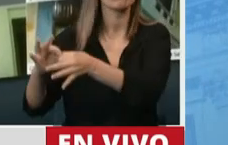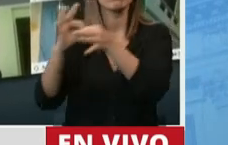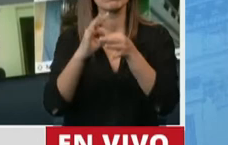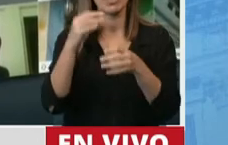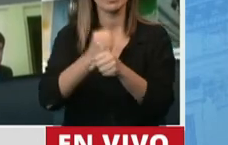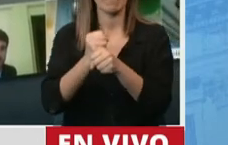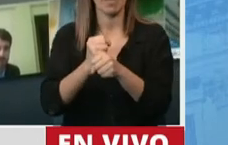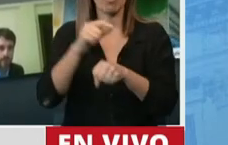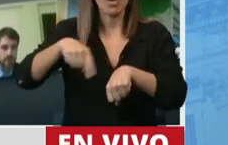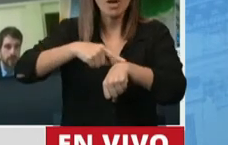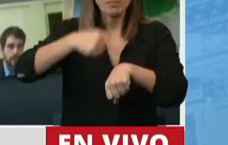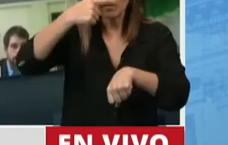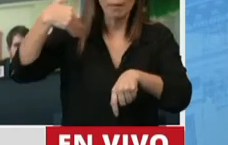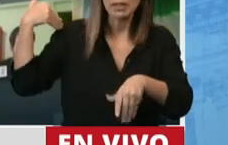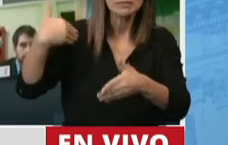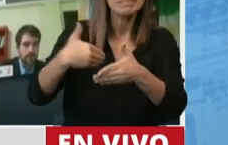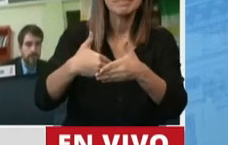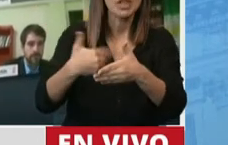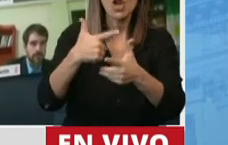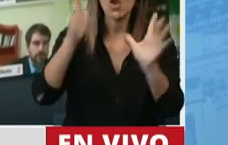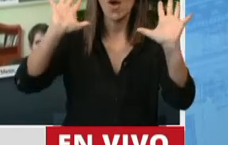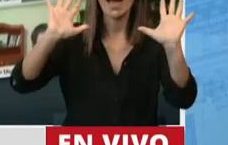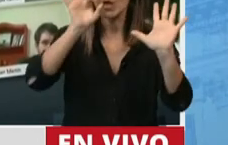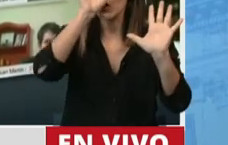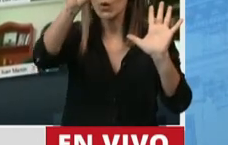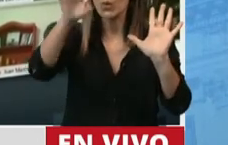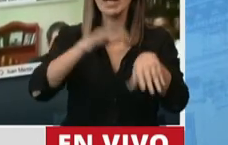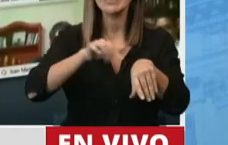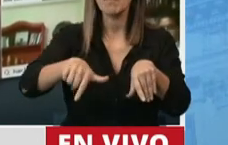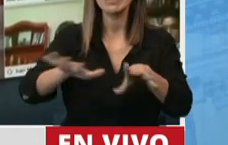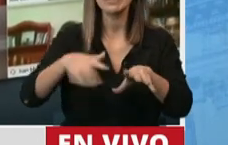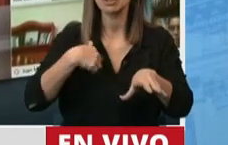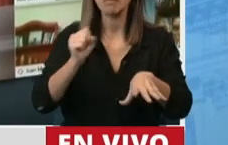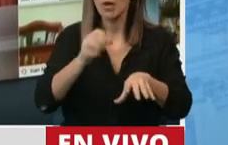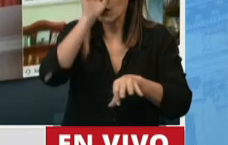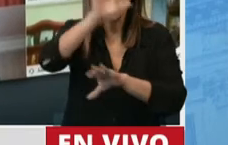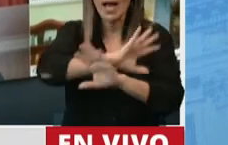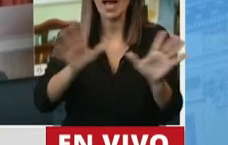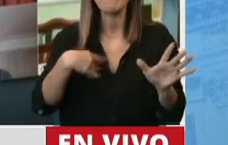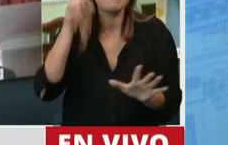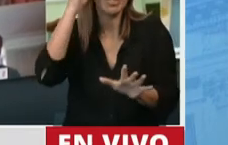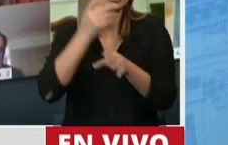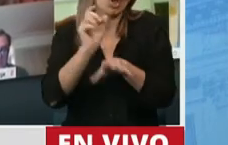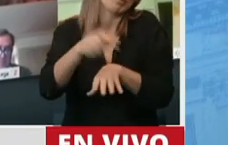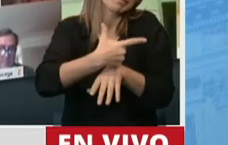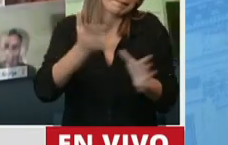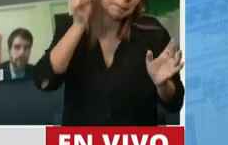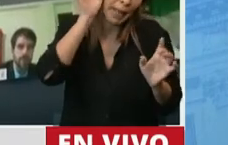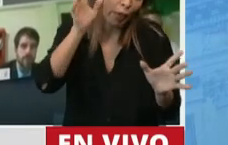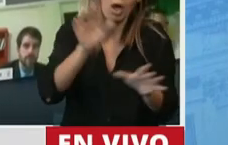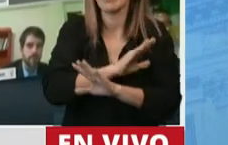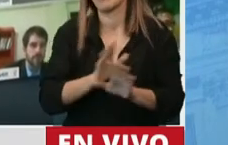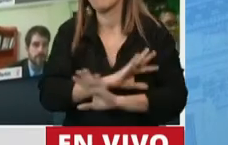en los últimos tiempos algo tan parecido a esta pandemia en la Argentina, ni yo la viví, perdón que sea tan vulgar, señor Presidente,